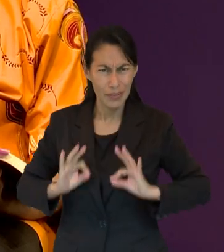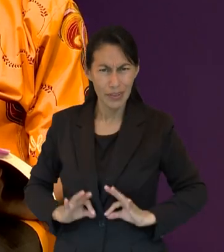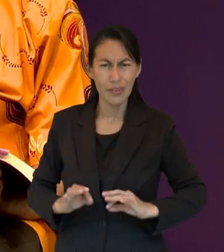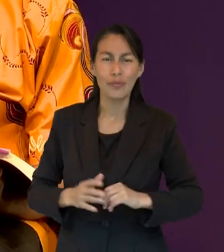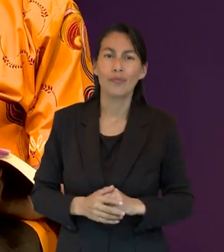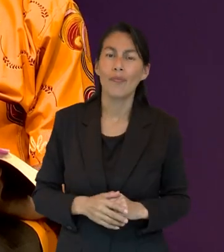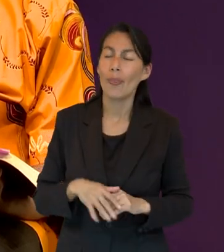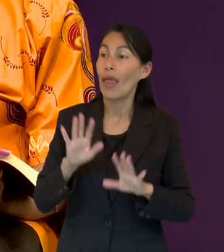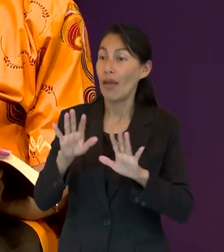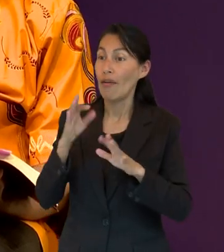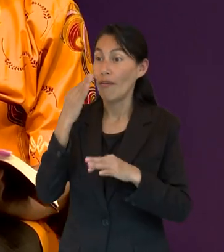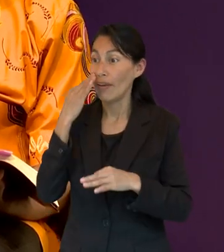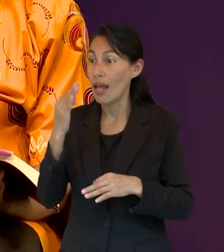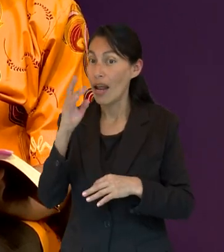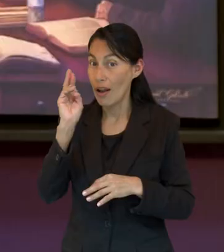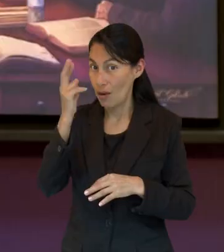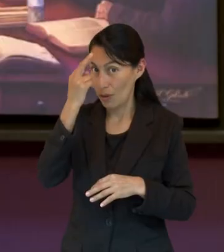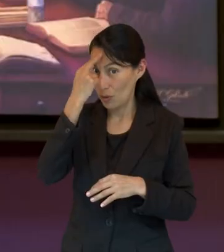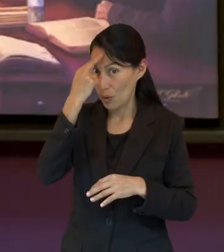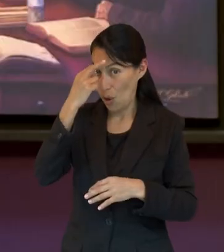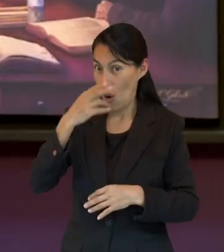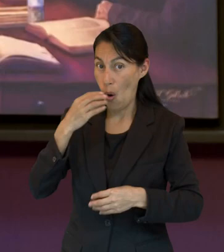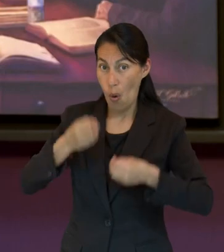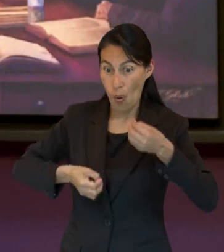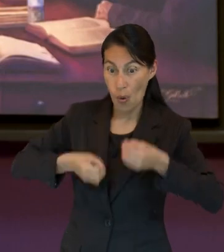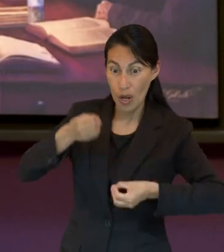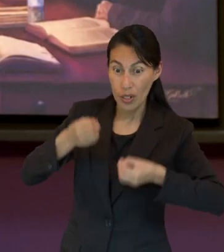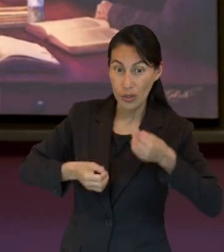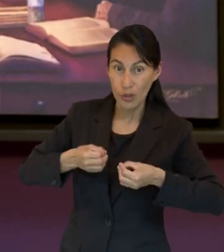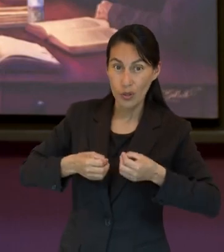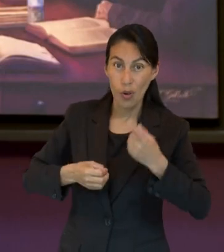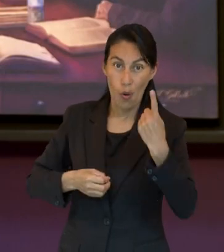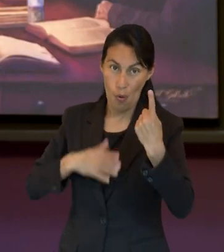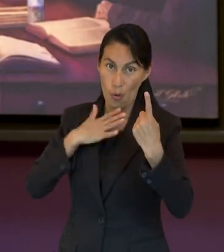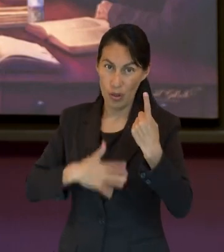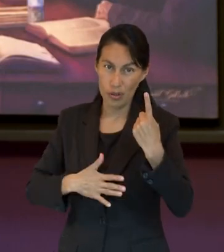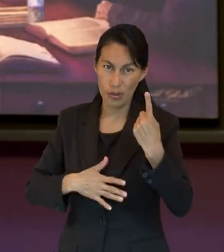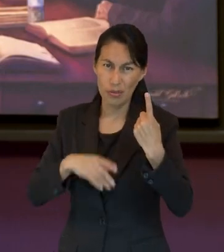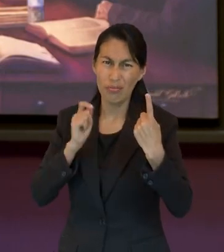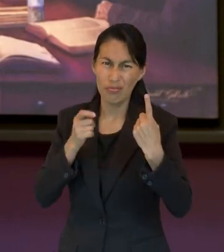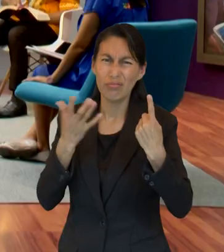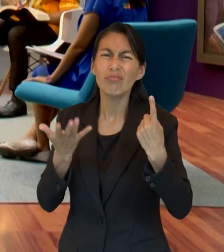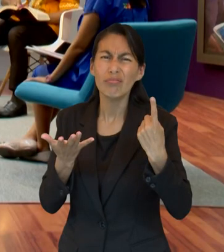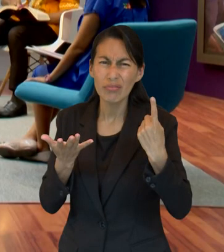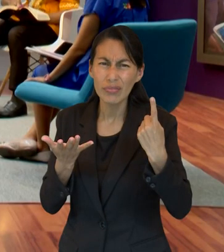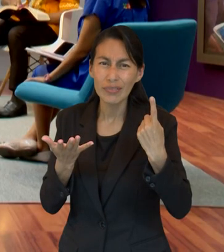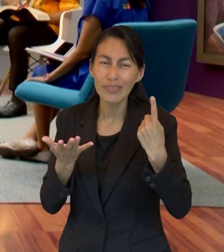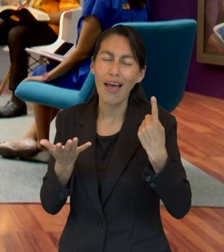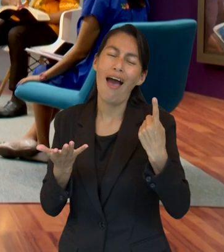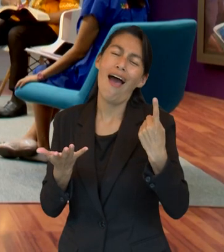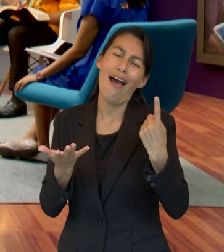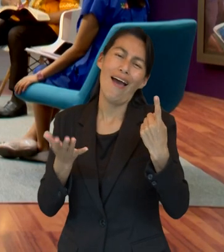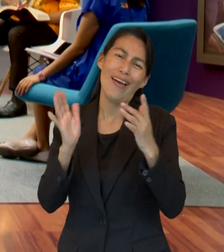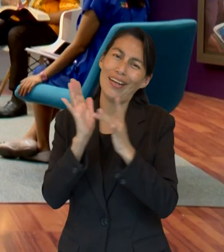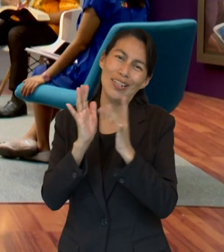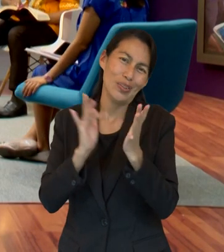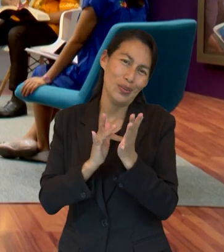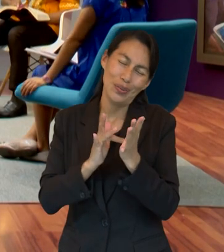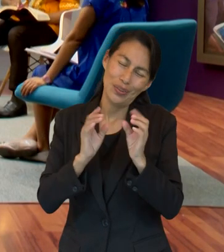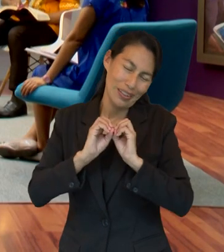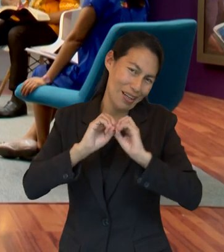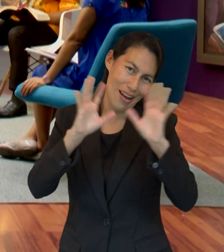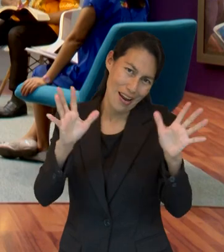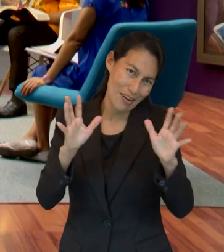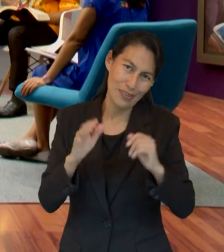el juicio. Recordemos que en ese juicio, pues hay un juez. ¿Y el juez quién creen que es? Pues